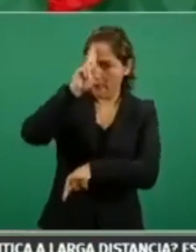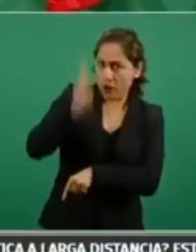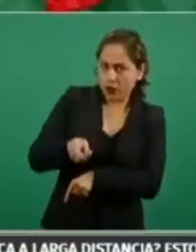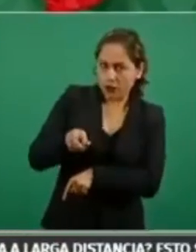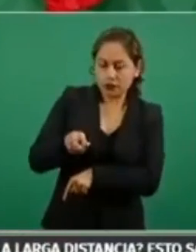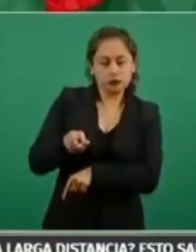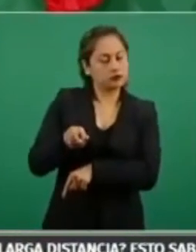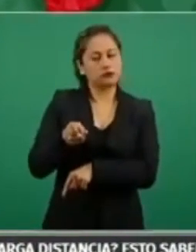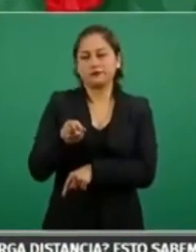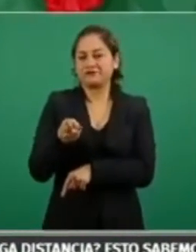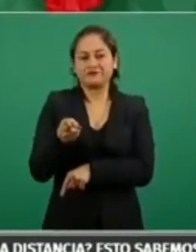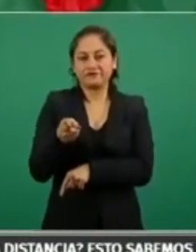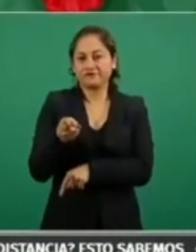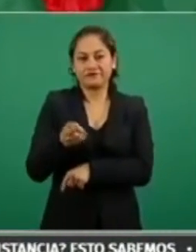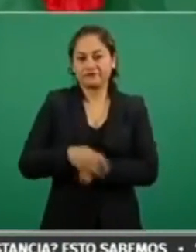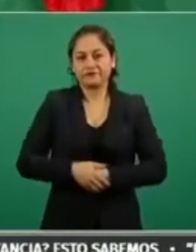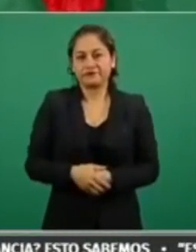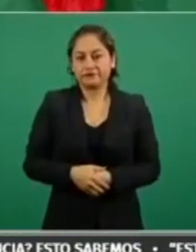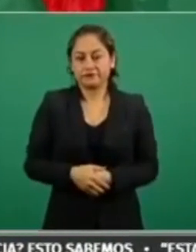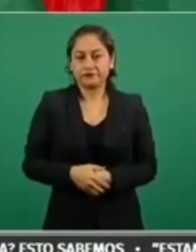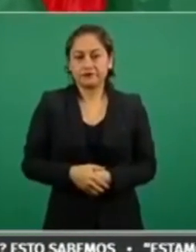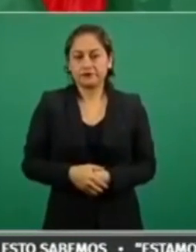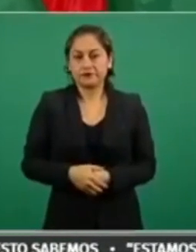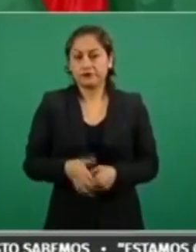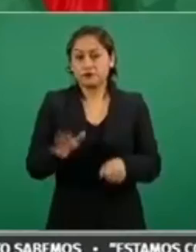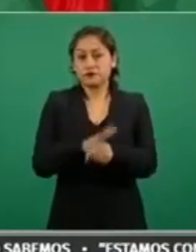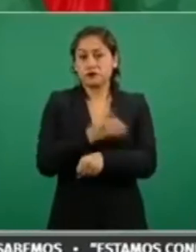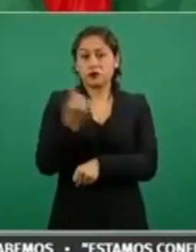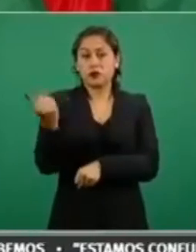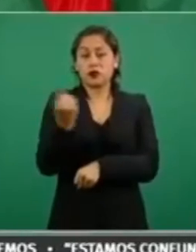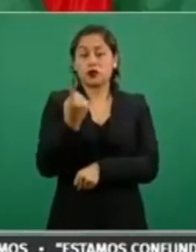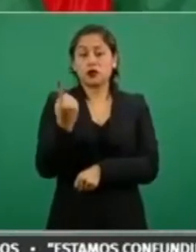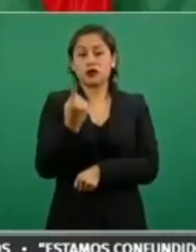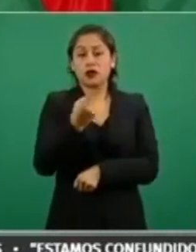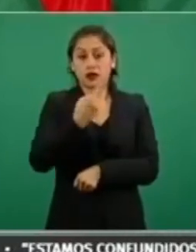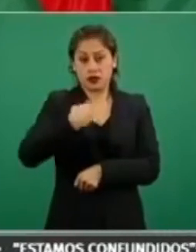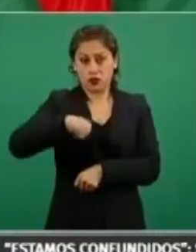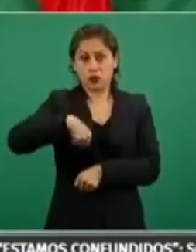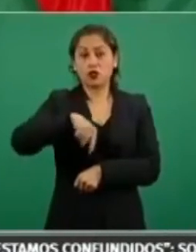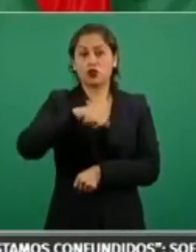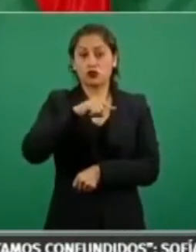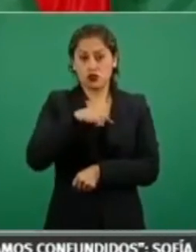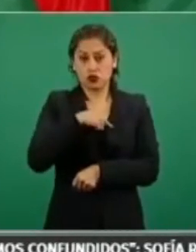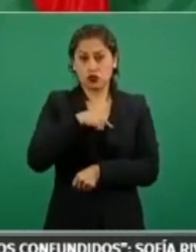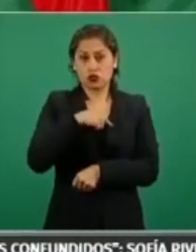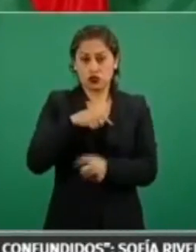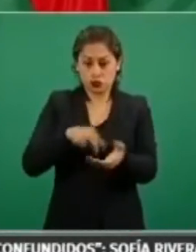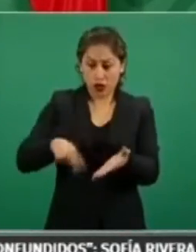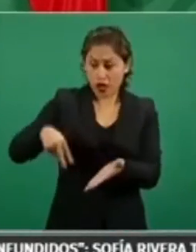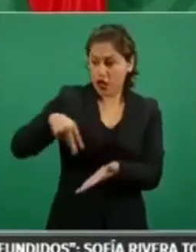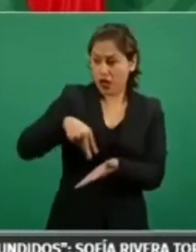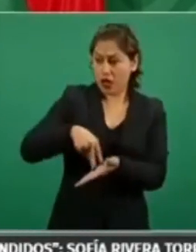Si nosotros estamos por las libertades.